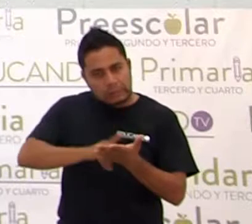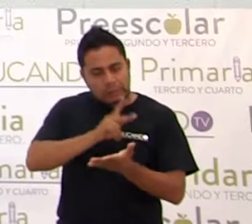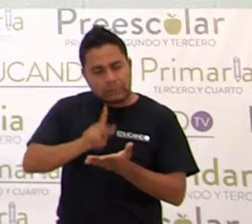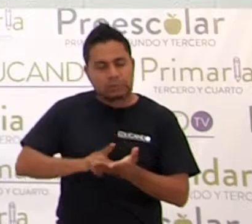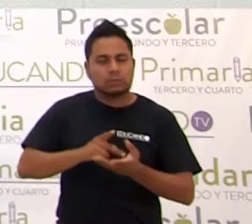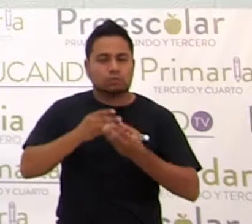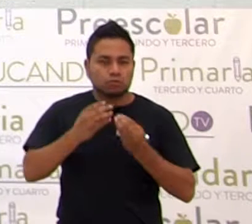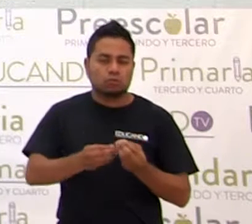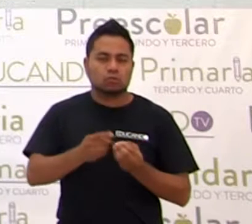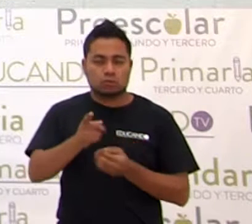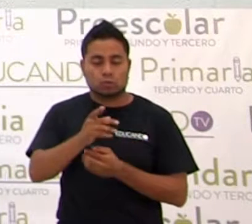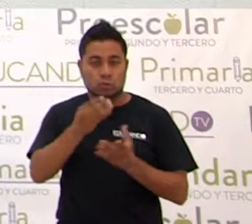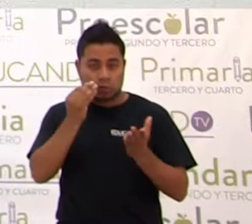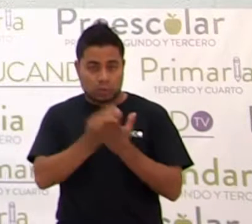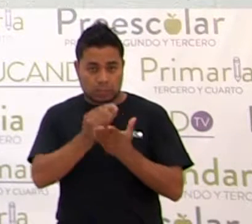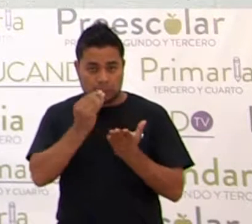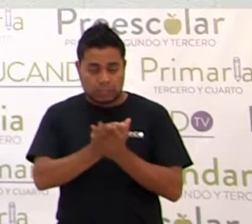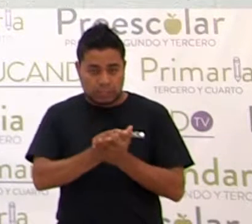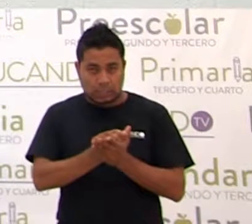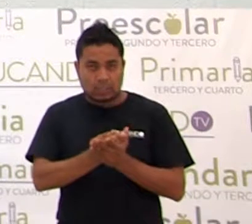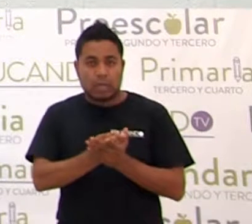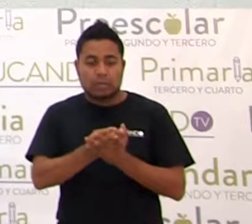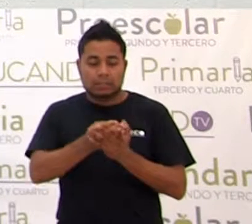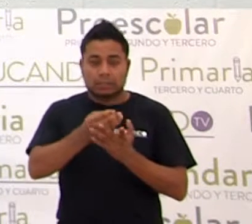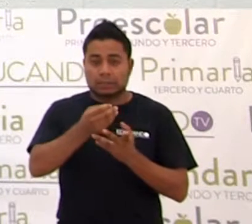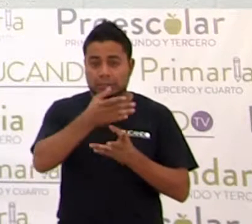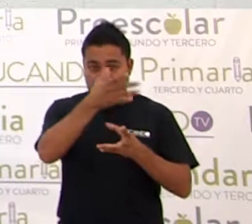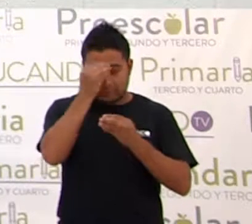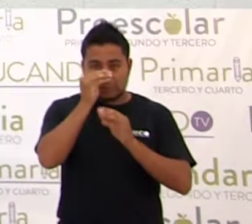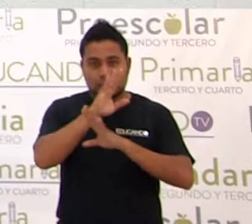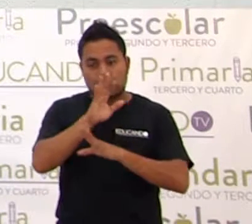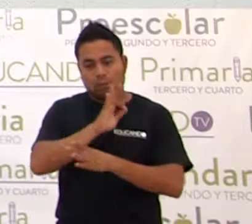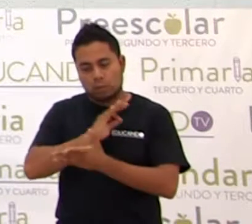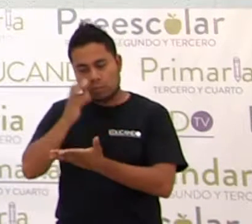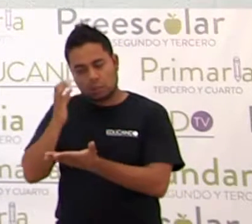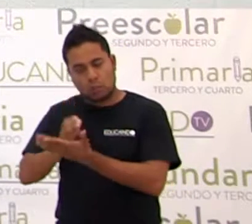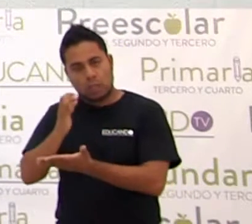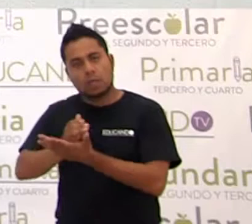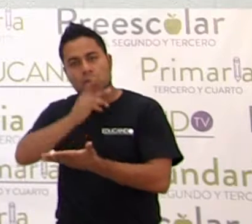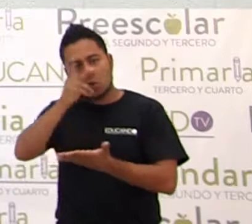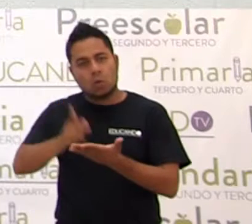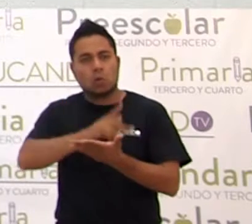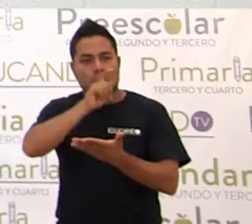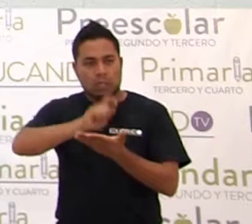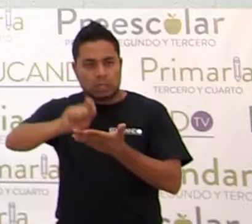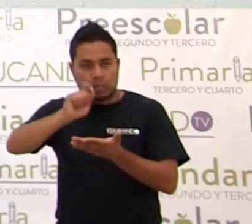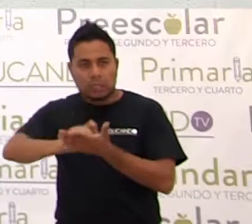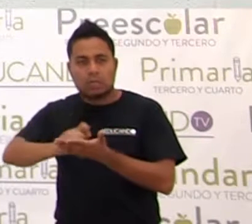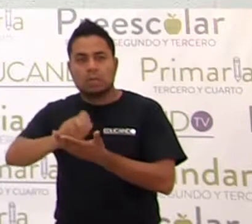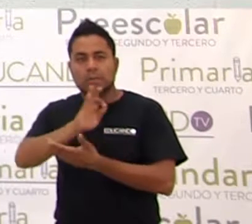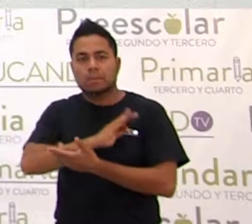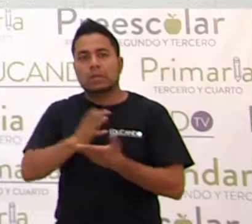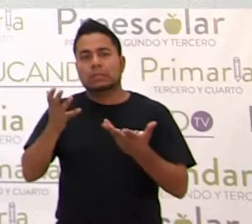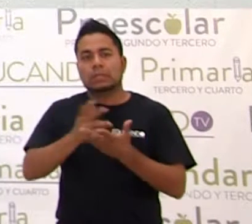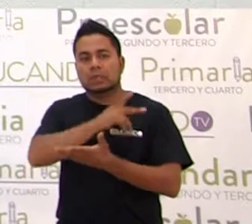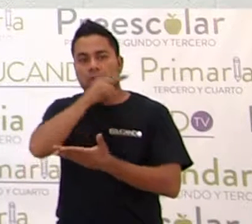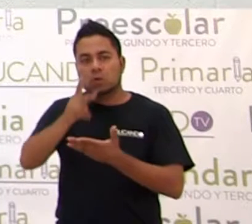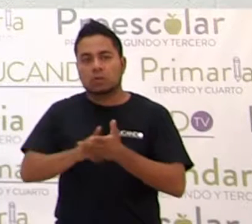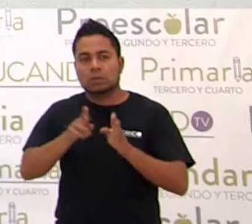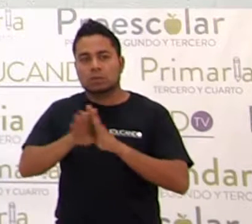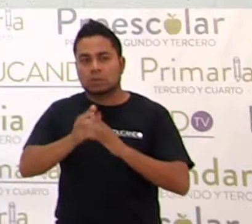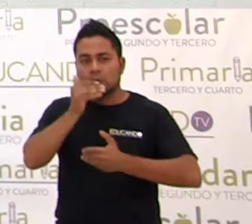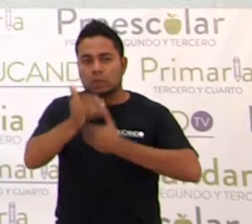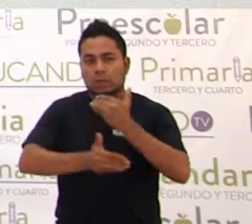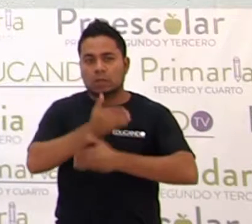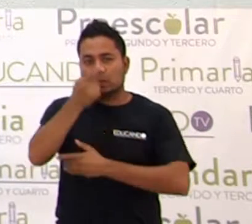clase, ustedes lo vuelven a hacer en su cuaderno y realizan otra vez el procedimiento para